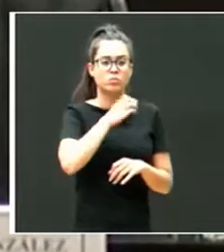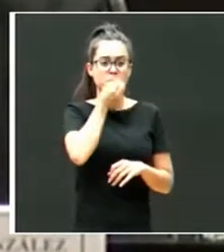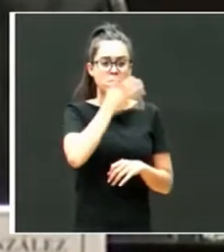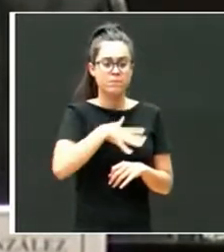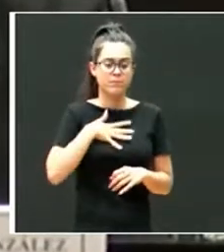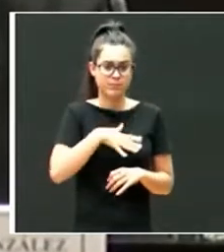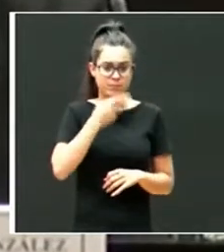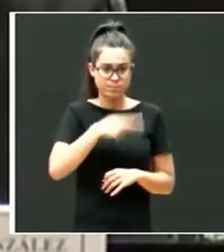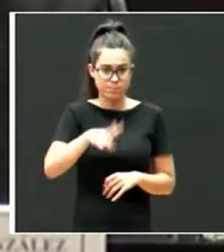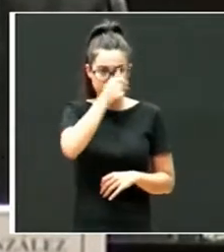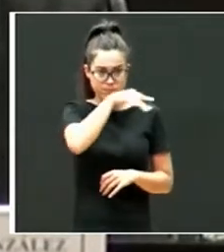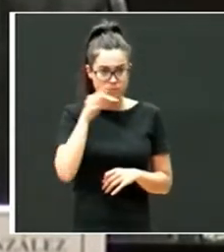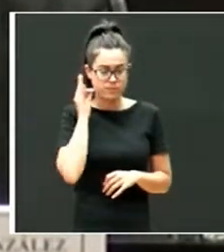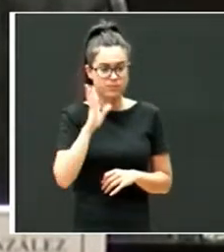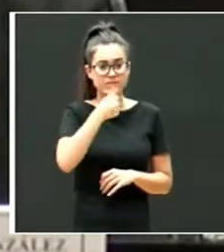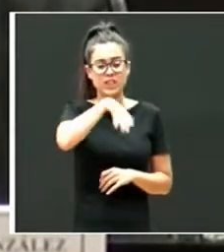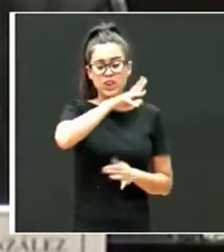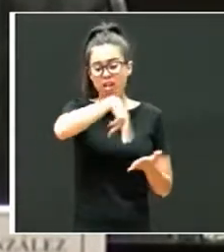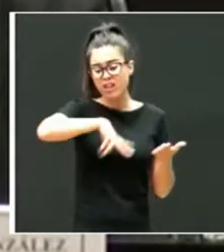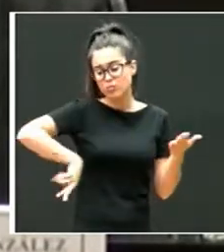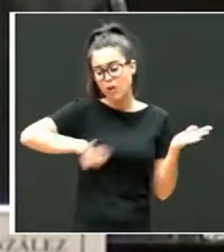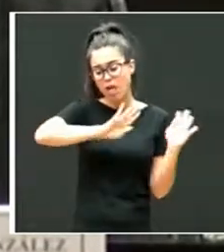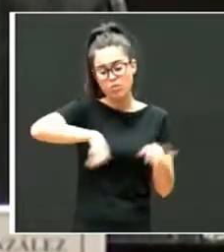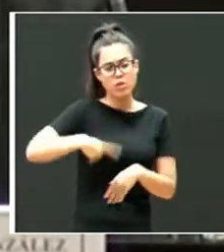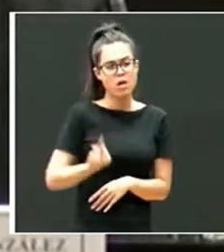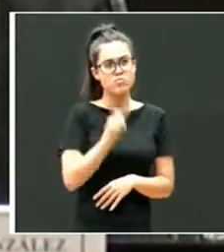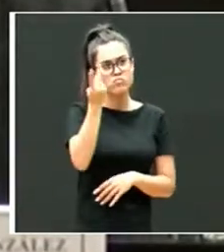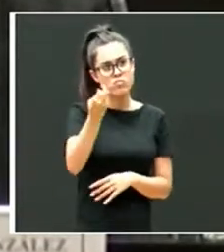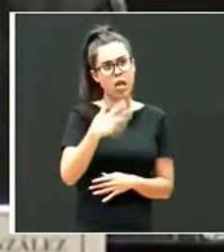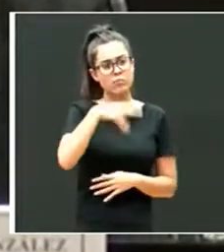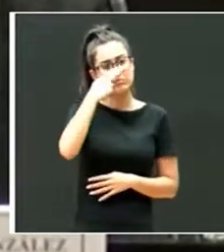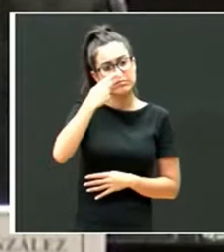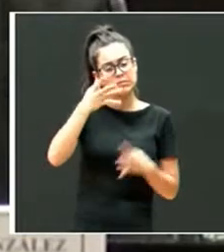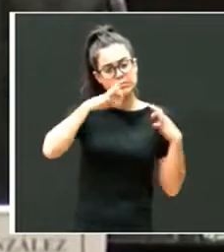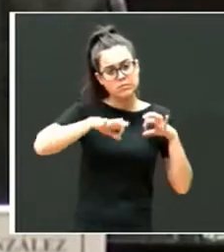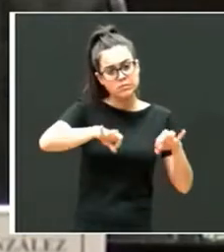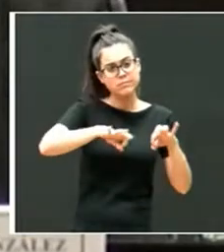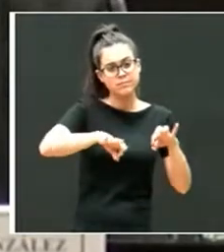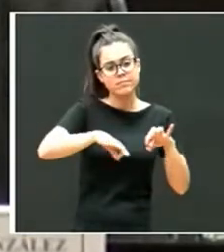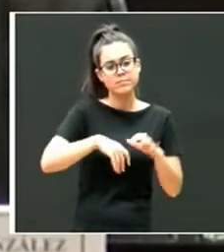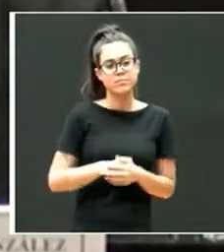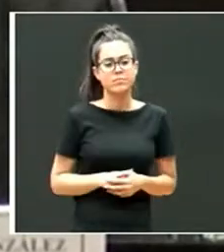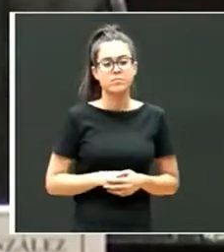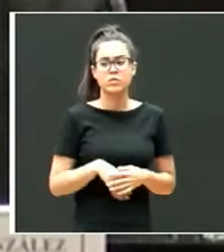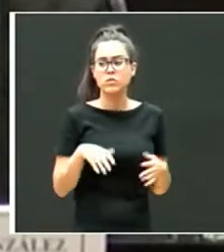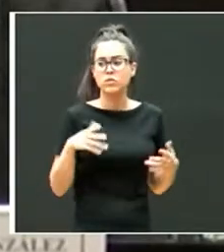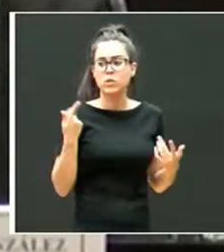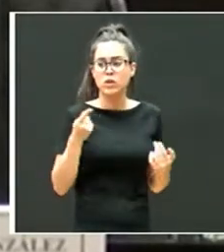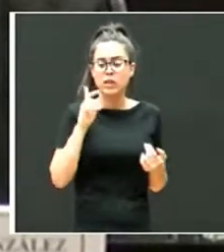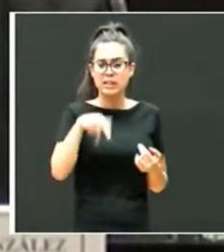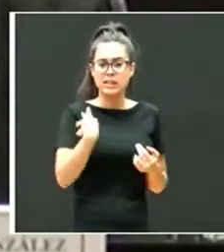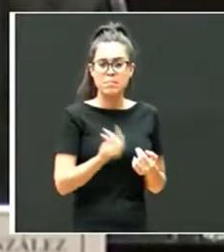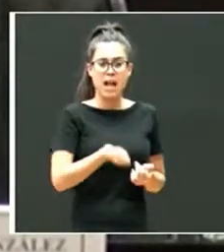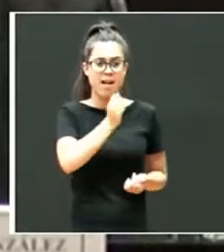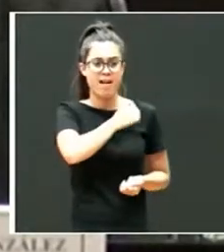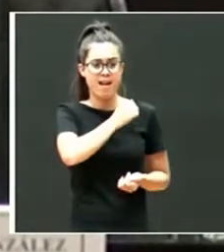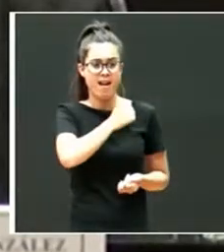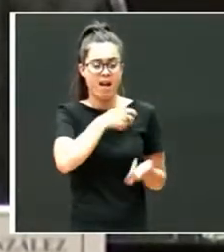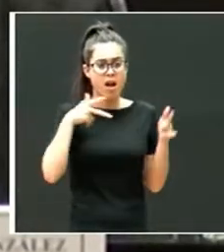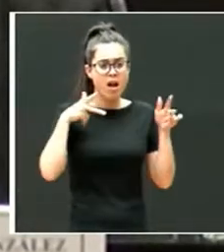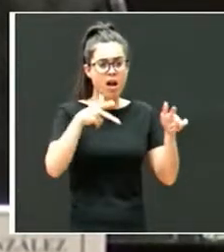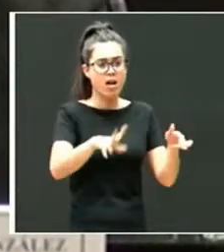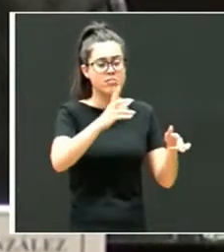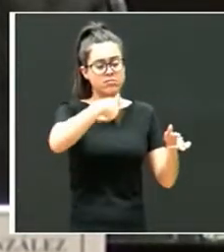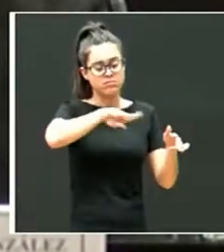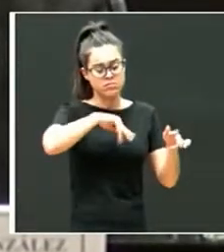A mí, de las últimas lecturas que he hecho, hay una que me ha interesado especialmente, que es una de unos autores canadienses. Es un equipo que